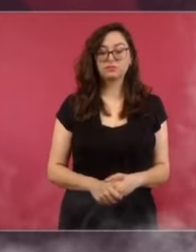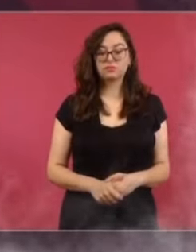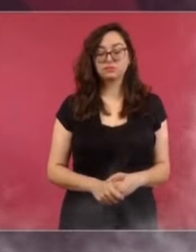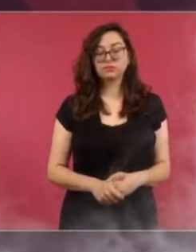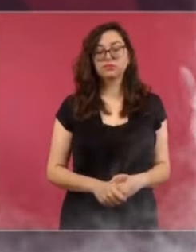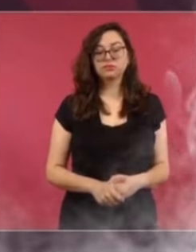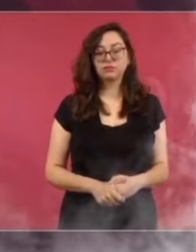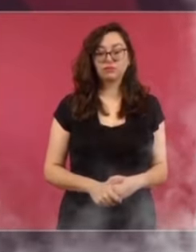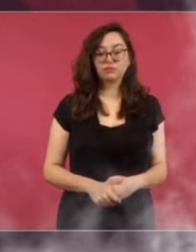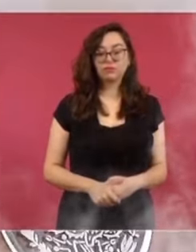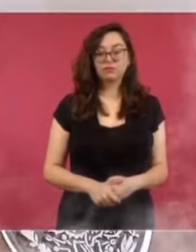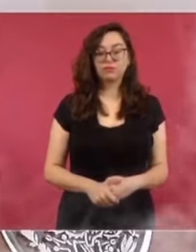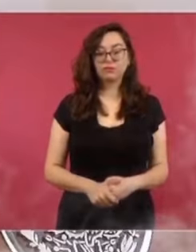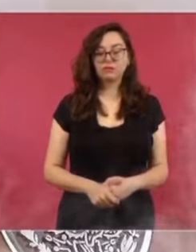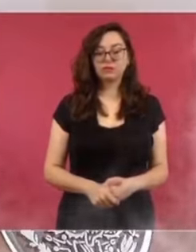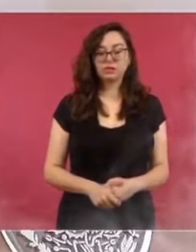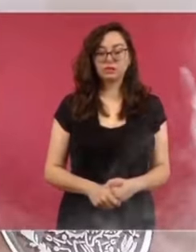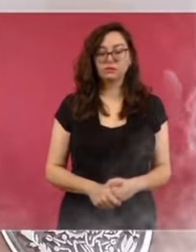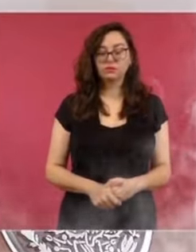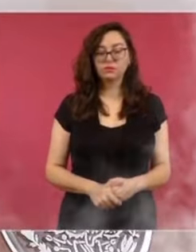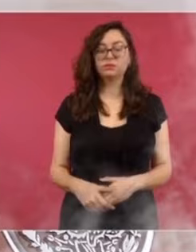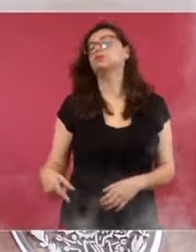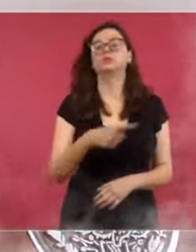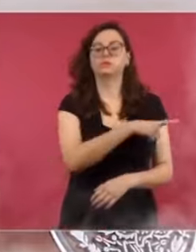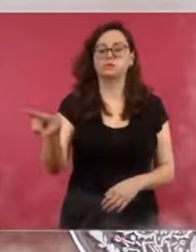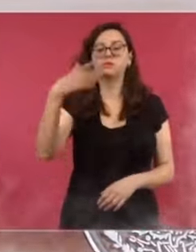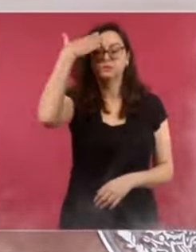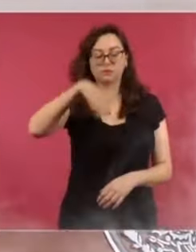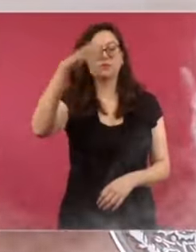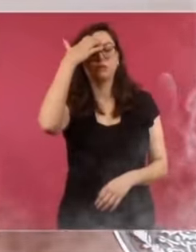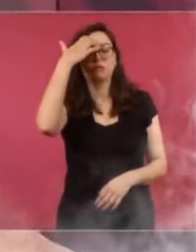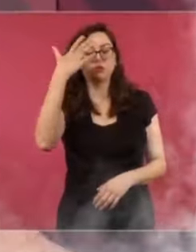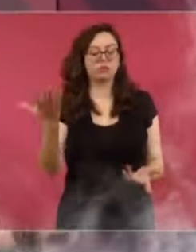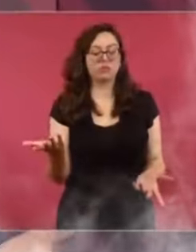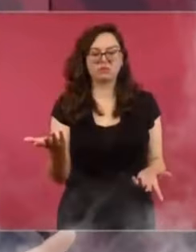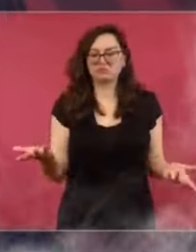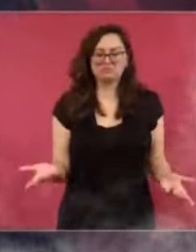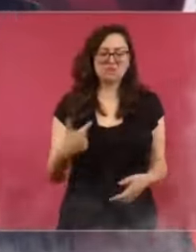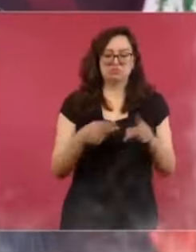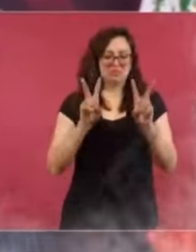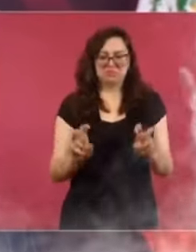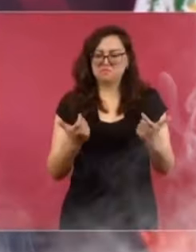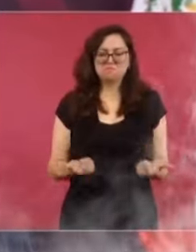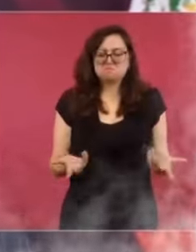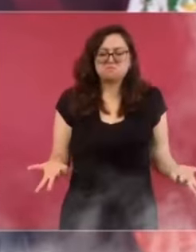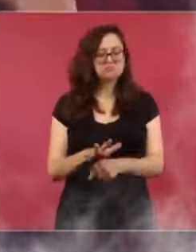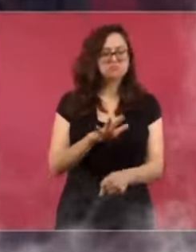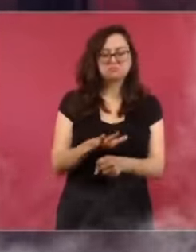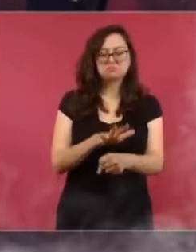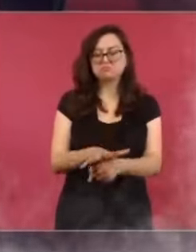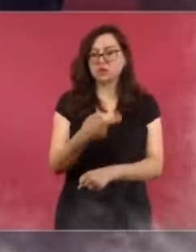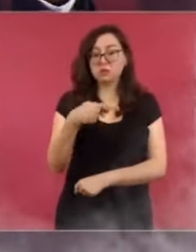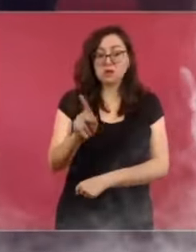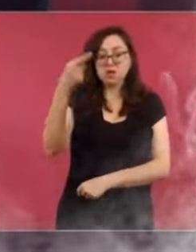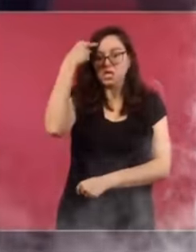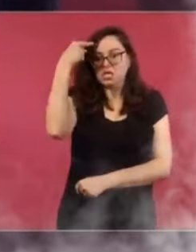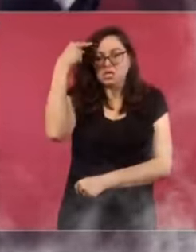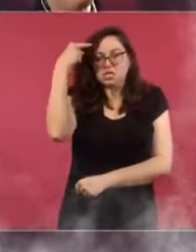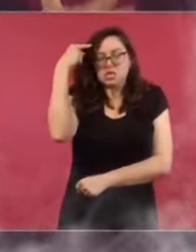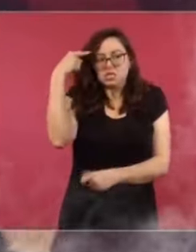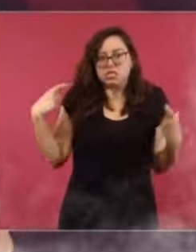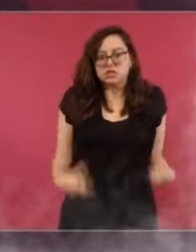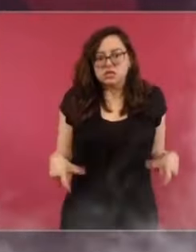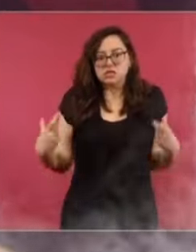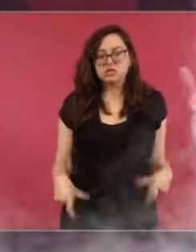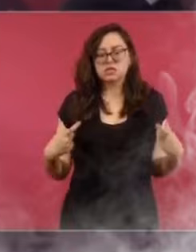Ya conocen mi filosofía. A mí no me importa lo material, no me interesa el dinero. No tengo como